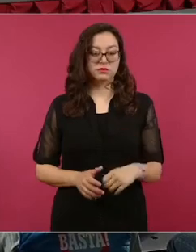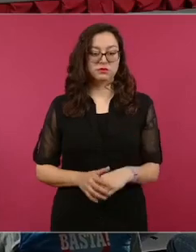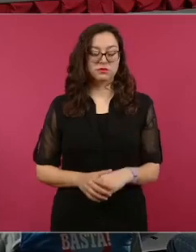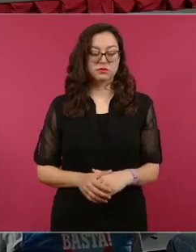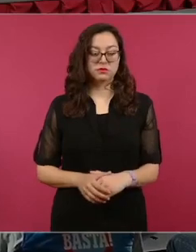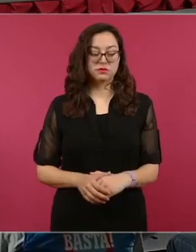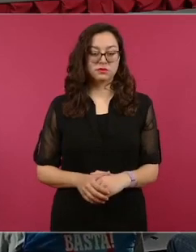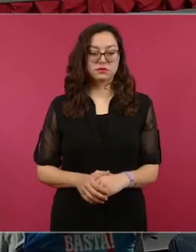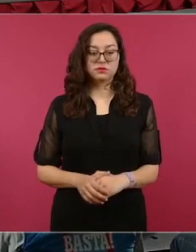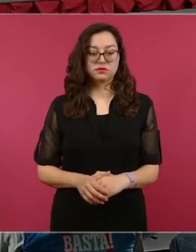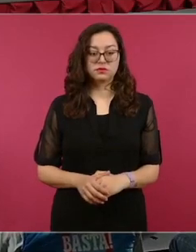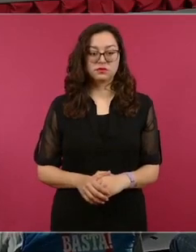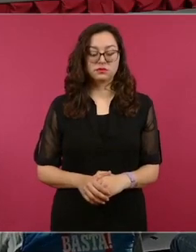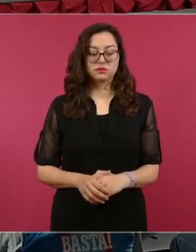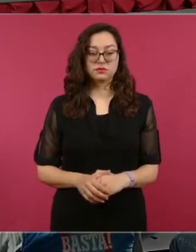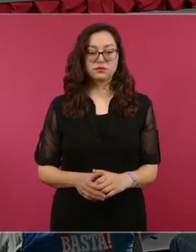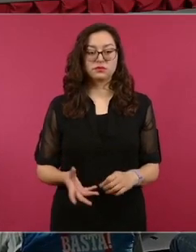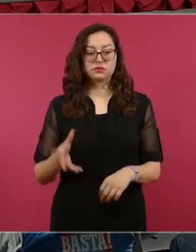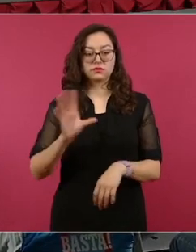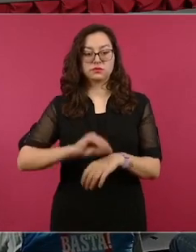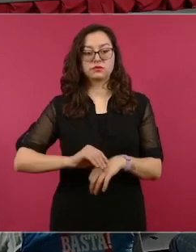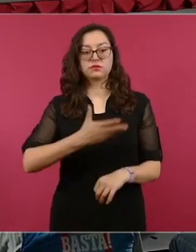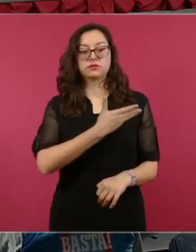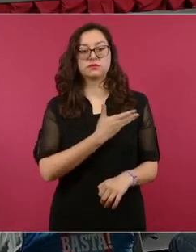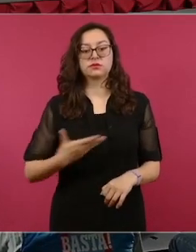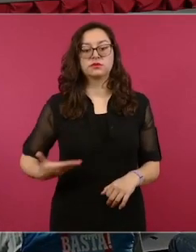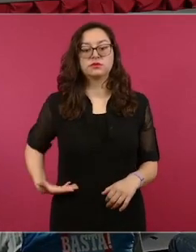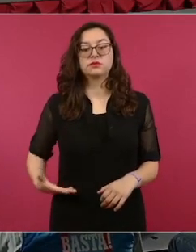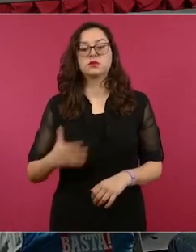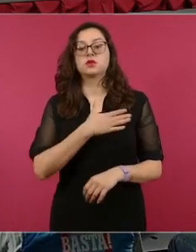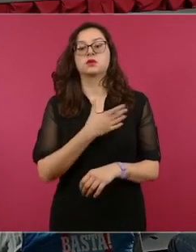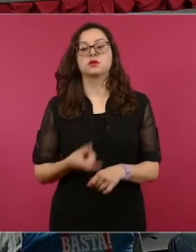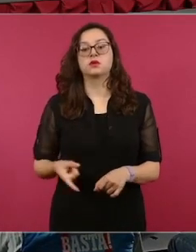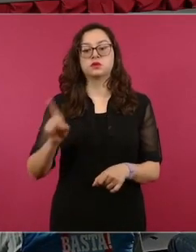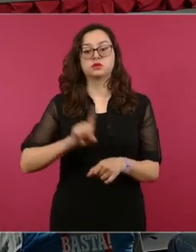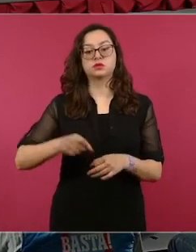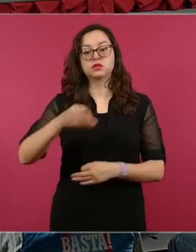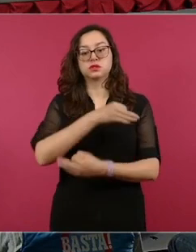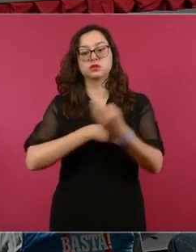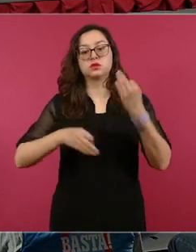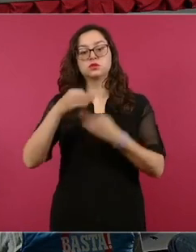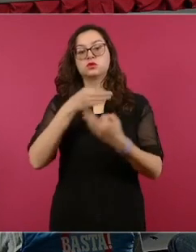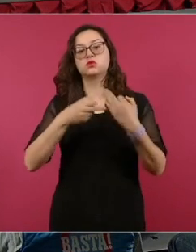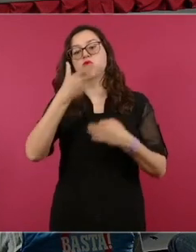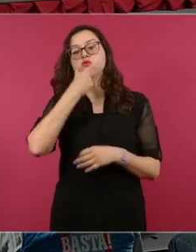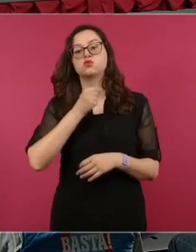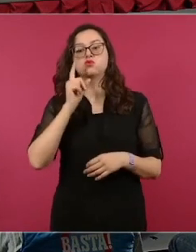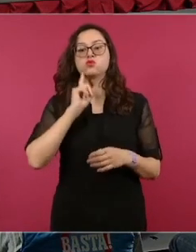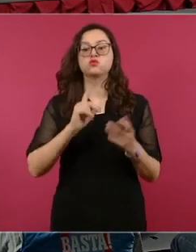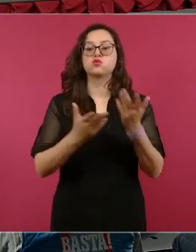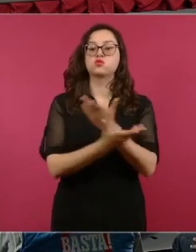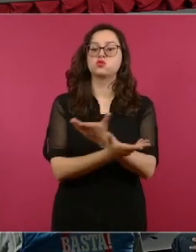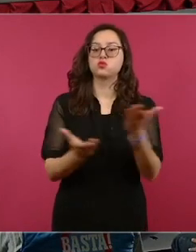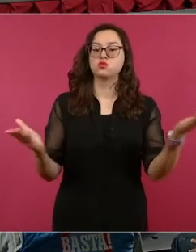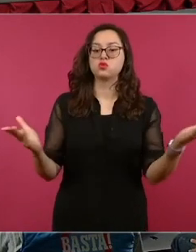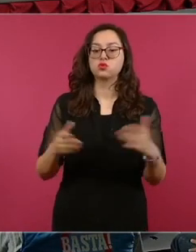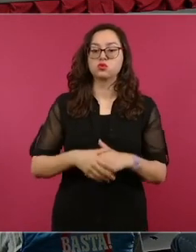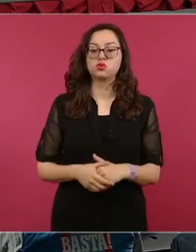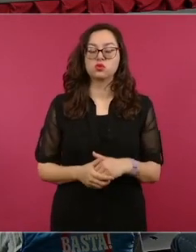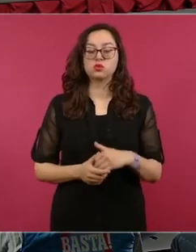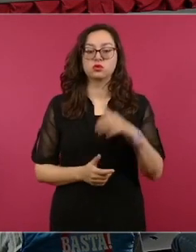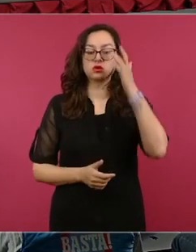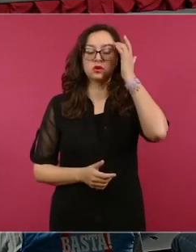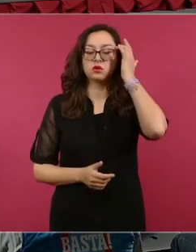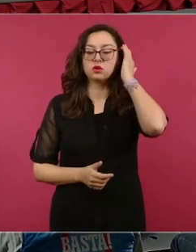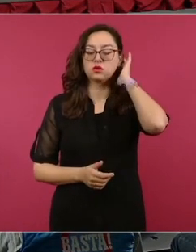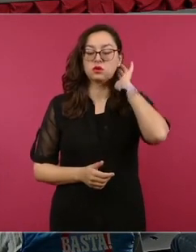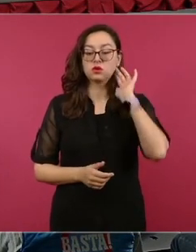Con su permiso, presidente. Buenos días a todas y a todos. Estamos dando ahora el informe